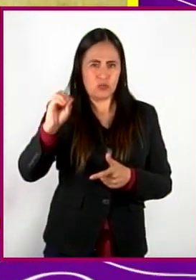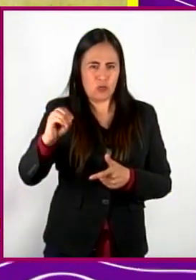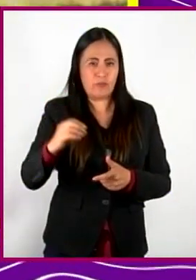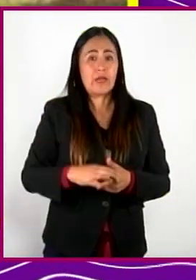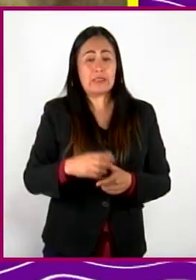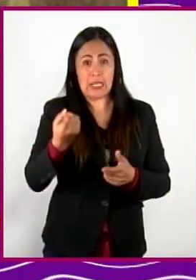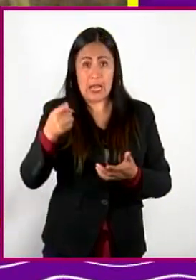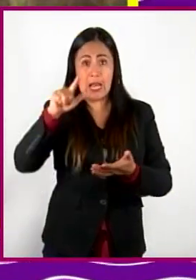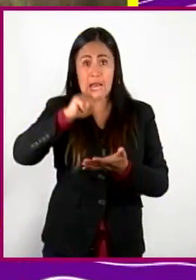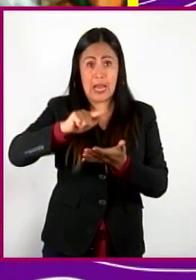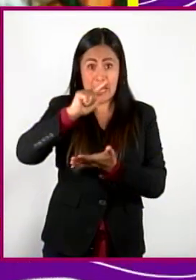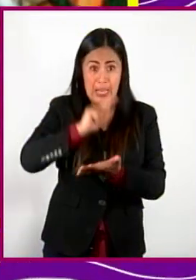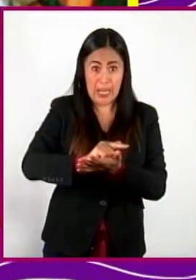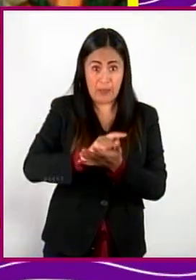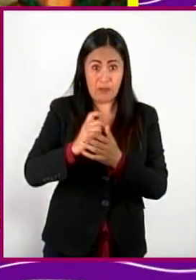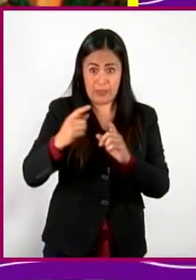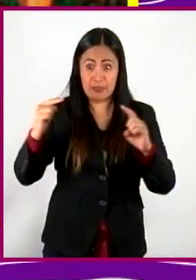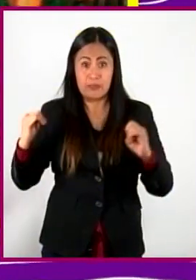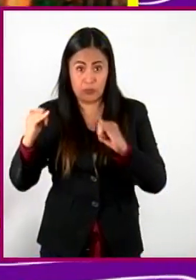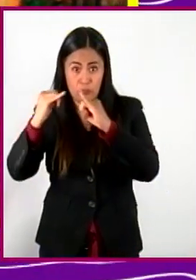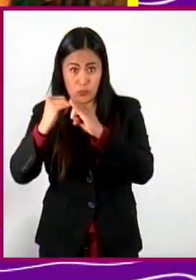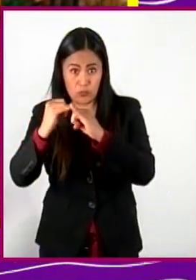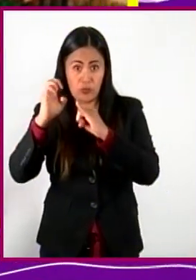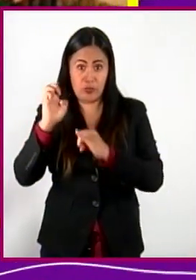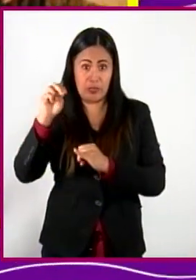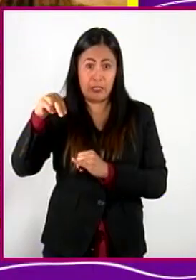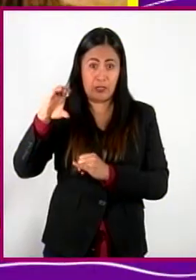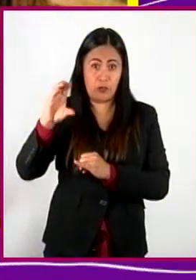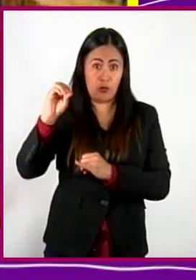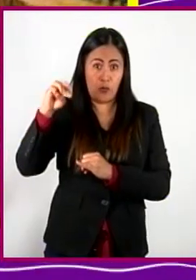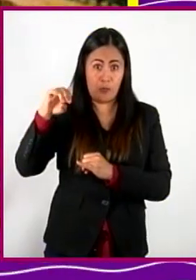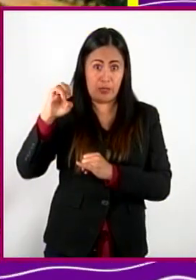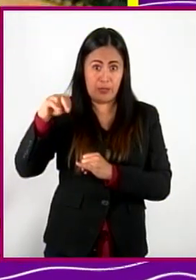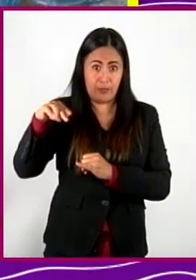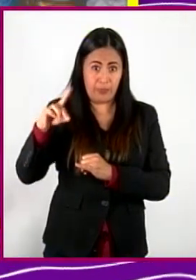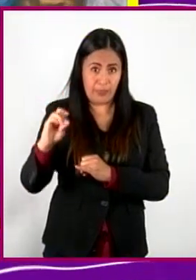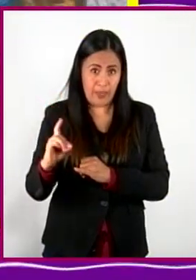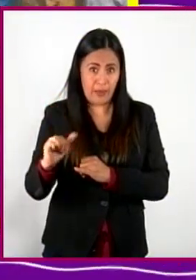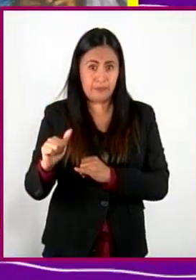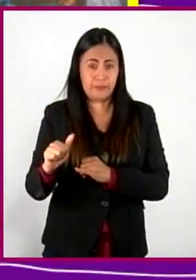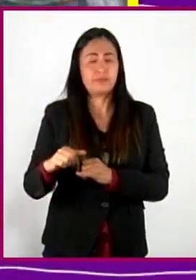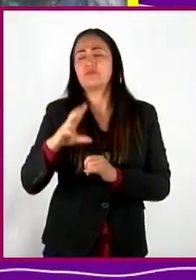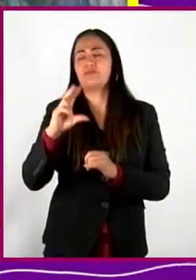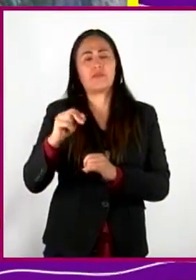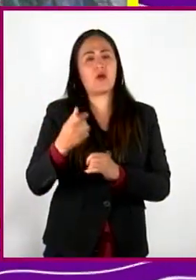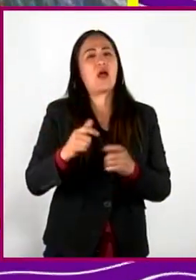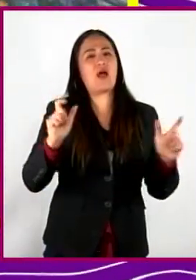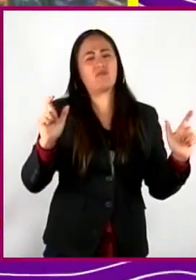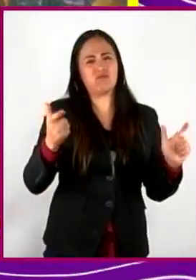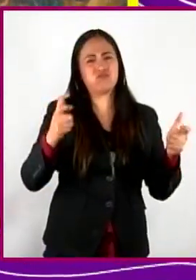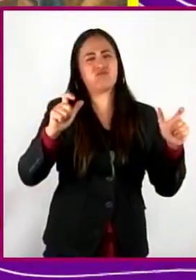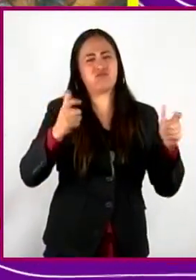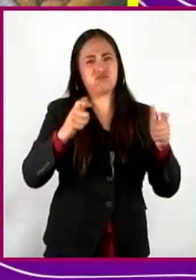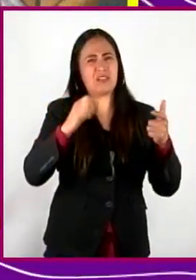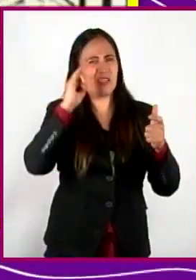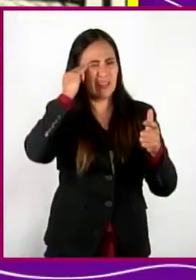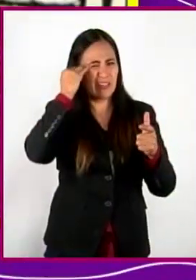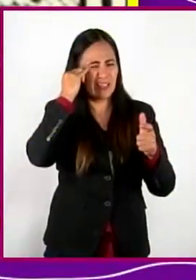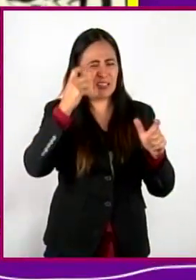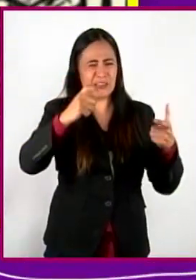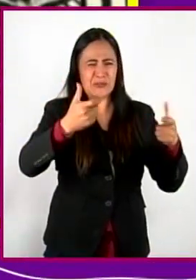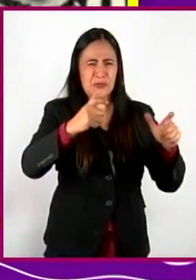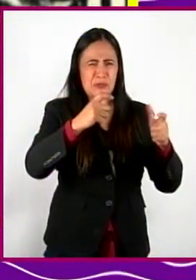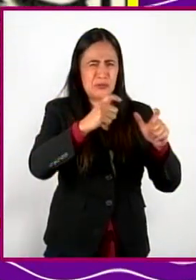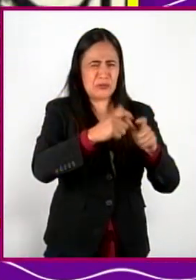de encomienda y, por el contrario, había disminuido la población indígena debido a las condiciones sociales que padecieron